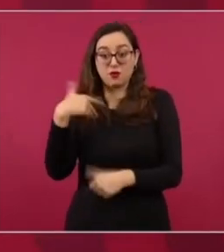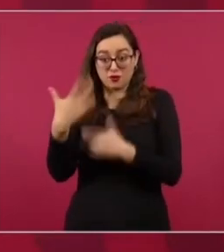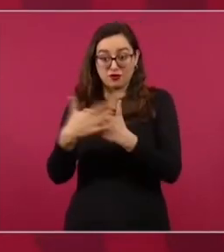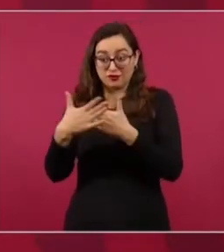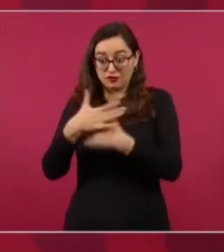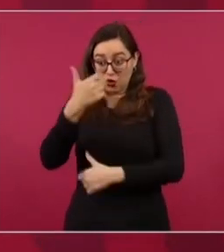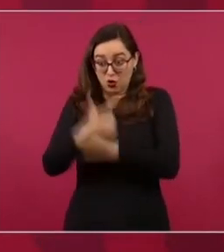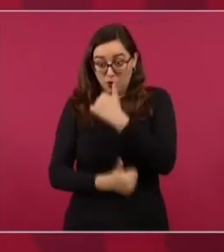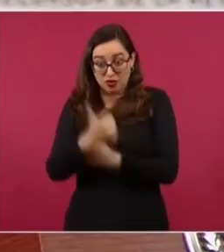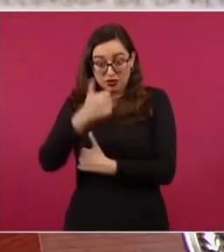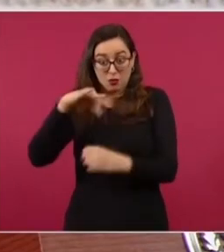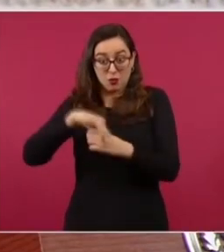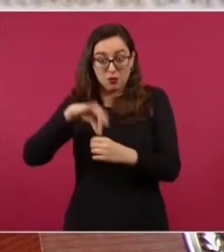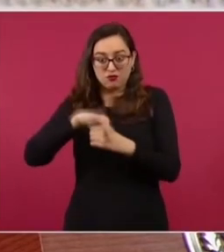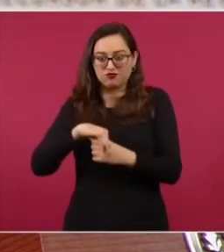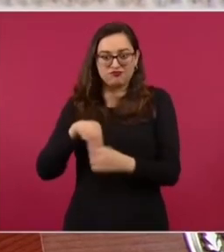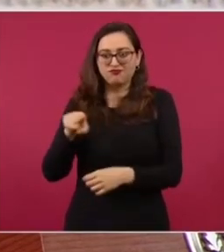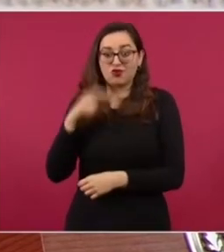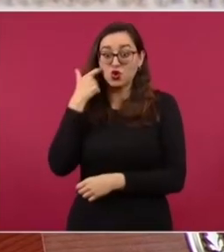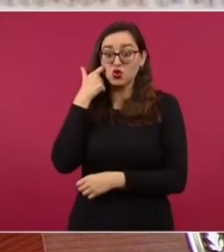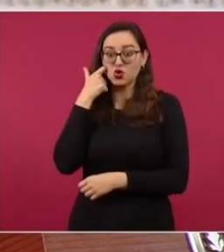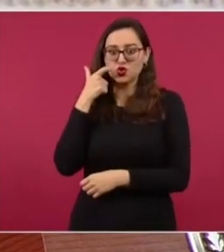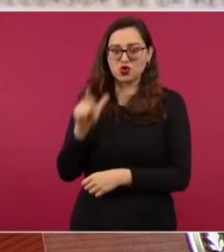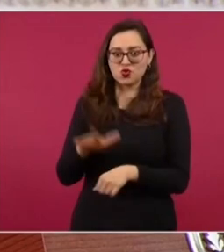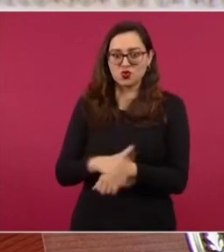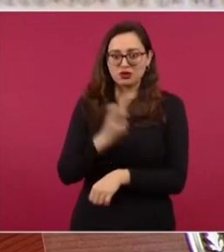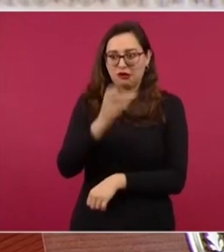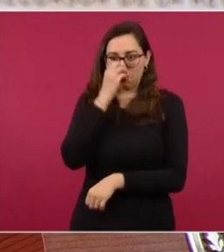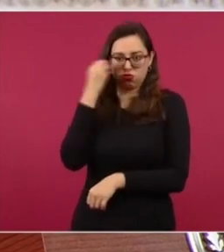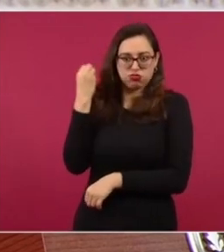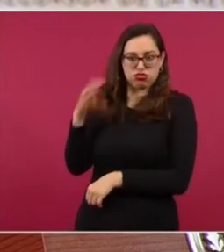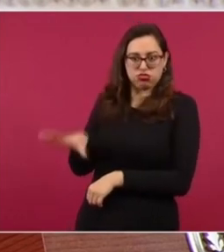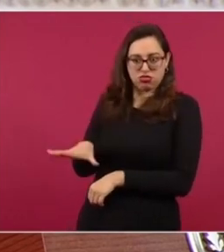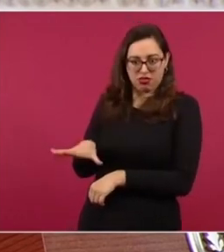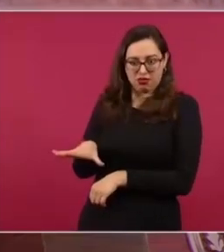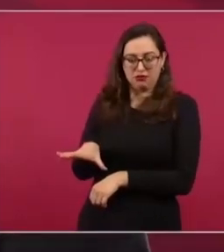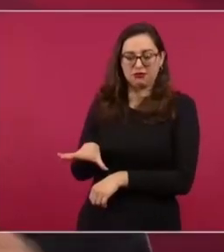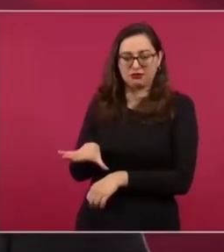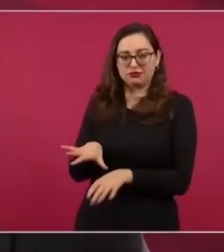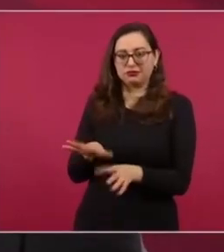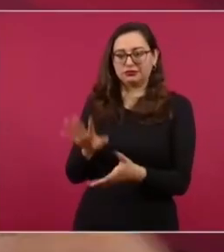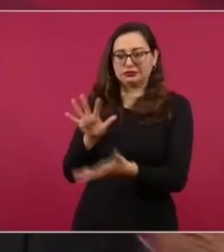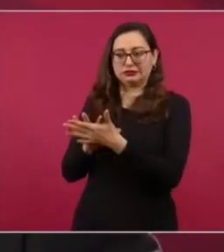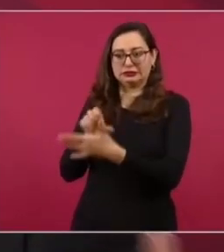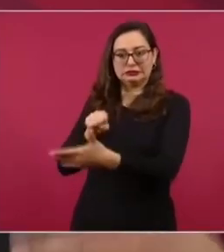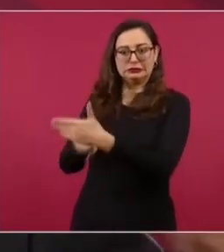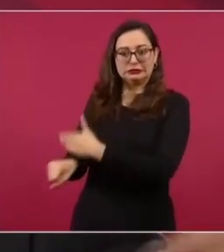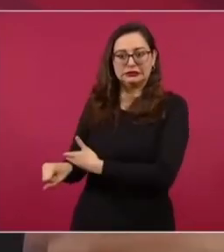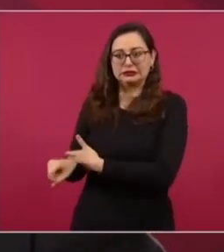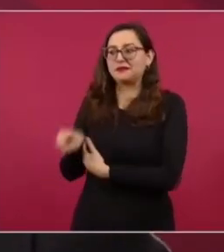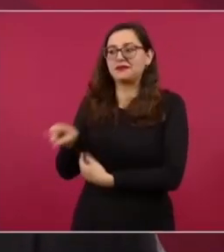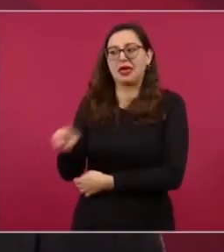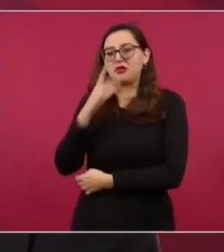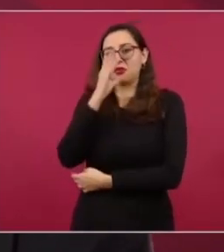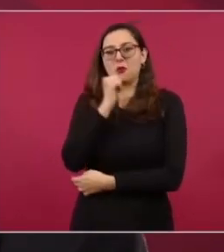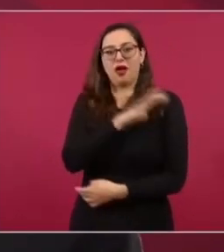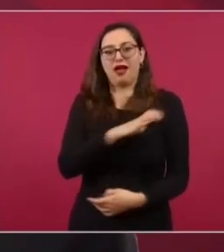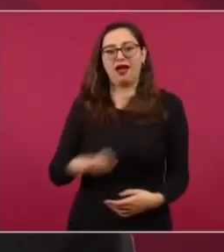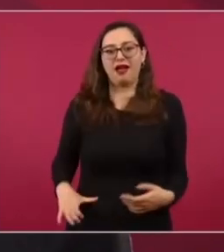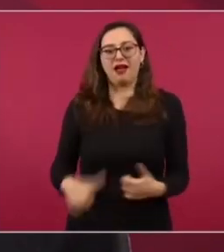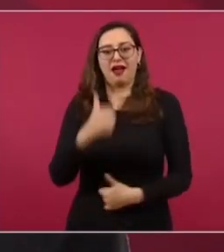la están inhabilitando para que pueda ser candidata